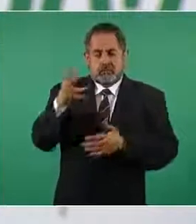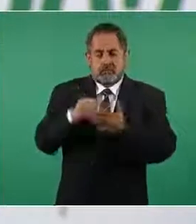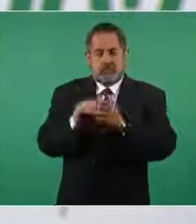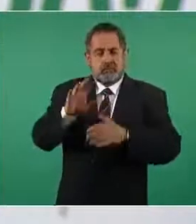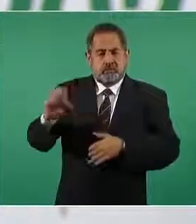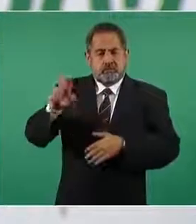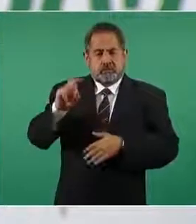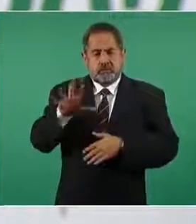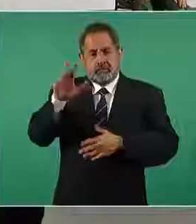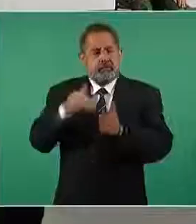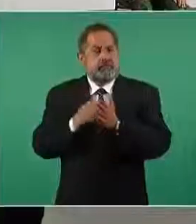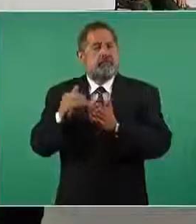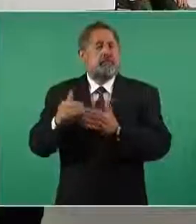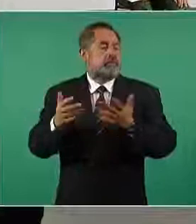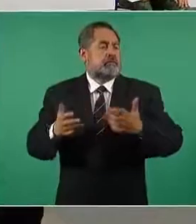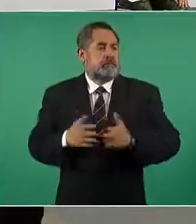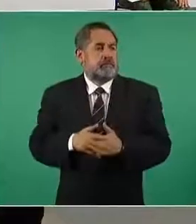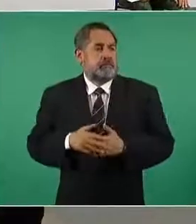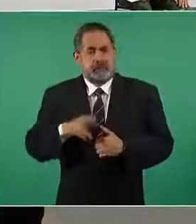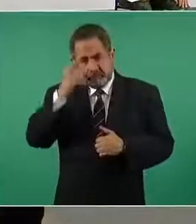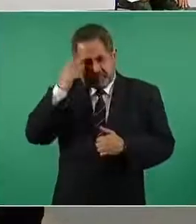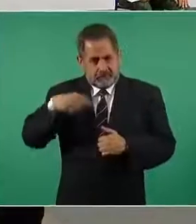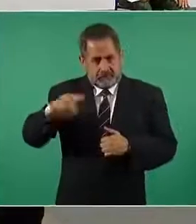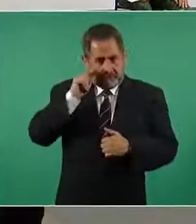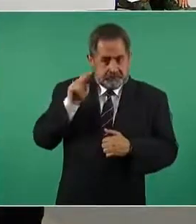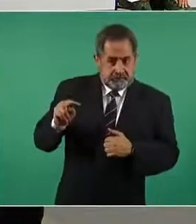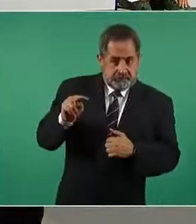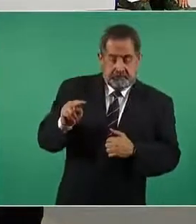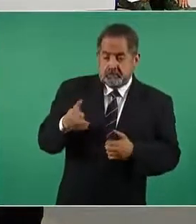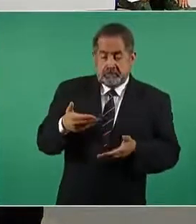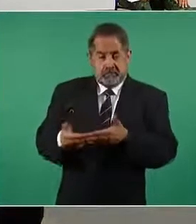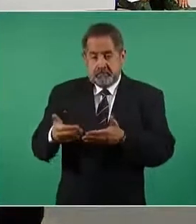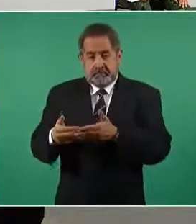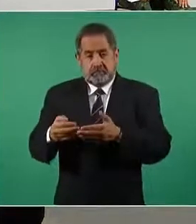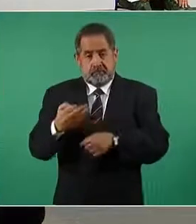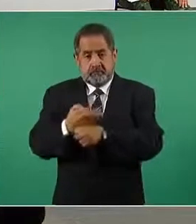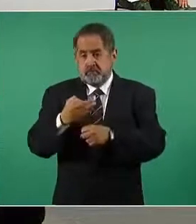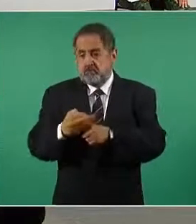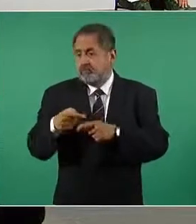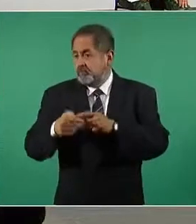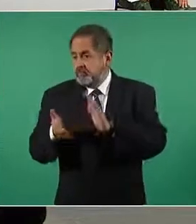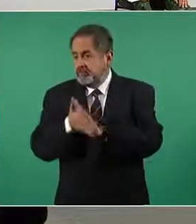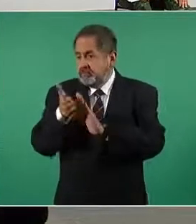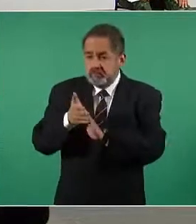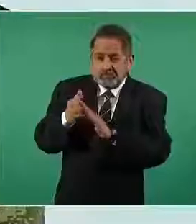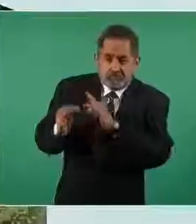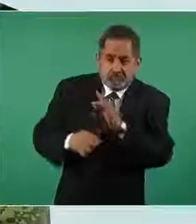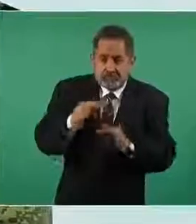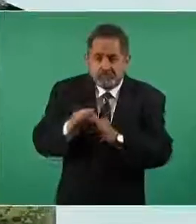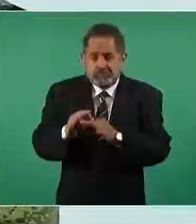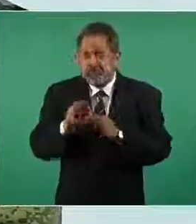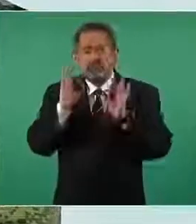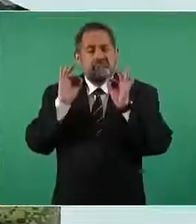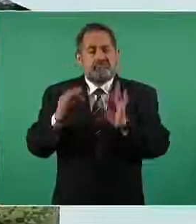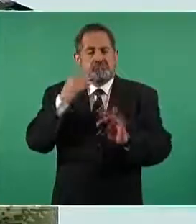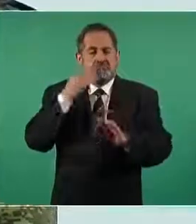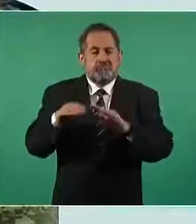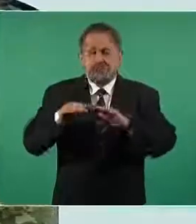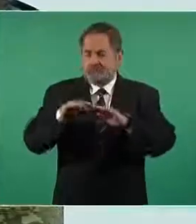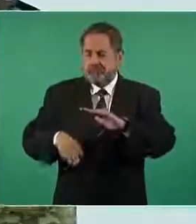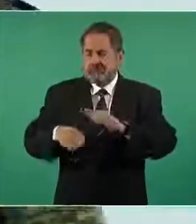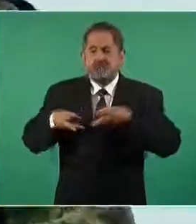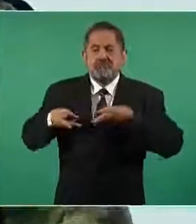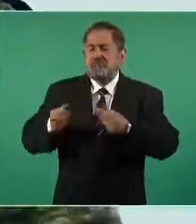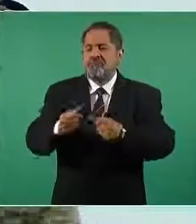535 millones porque como lo han visto ustedes a estas alturas del avance de obra vamos por debajo del nivel de